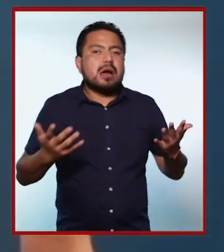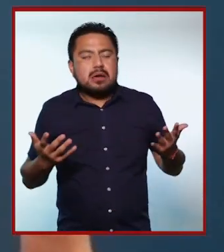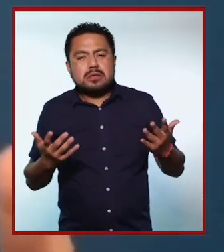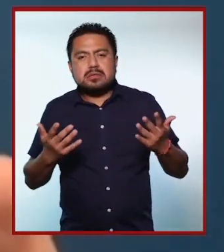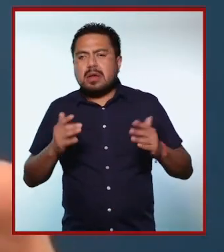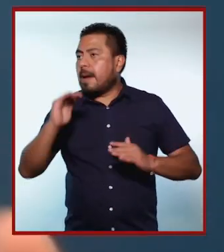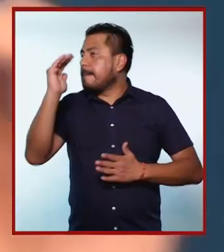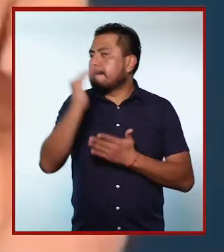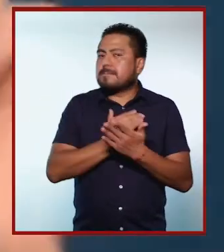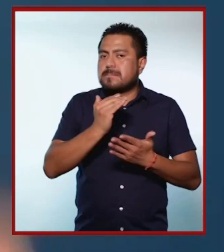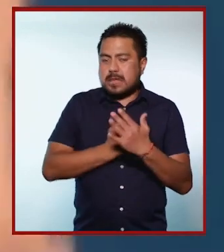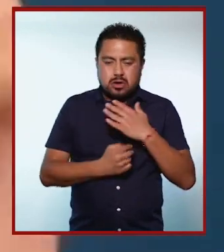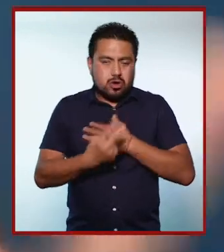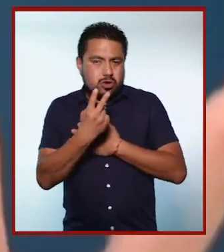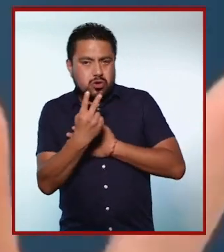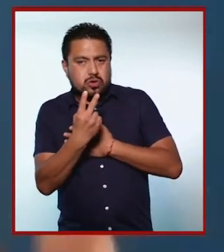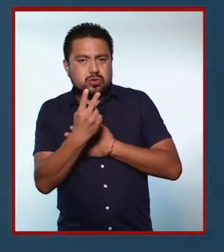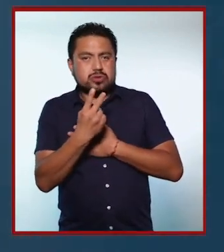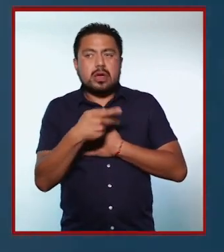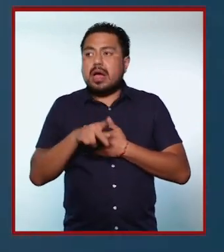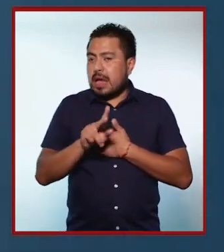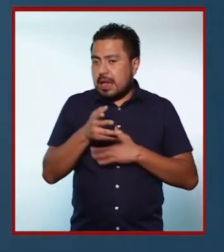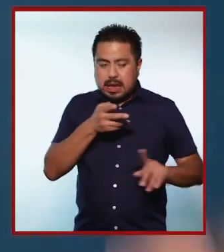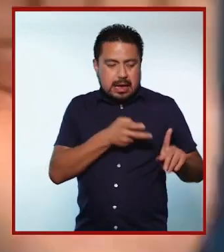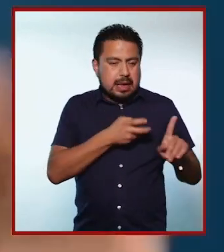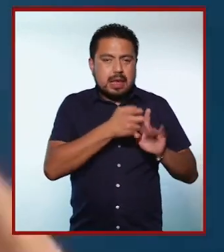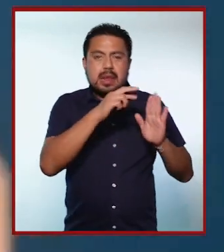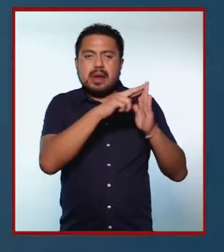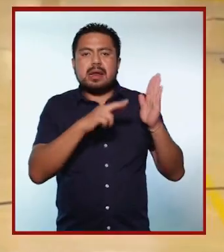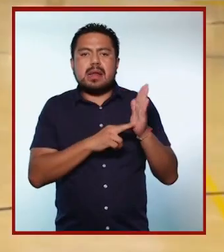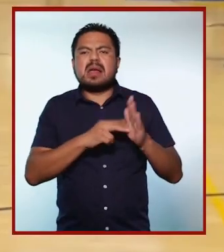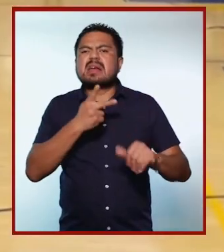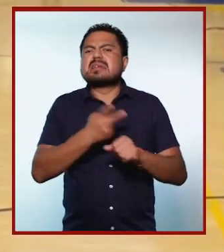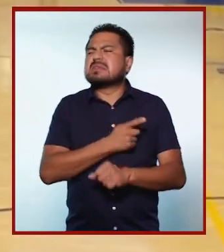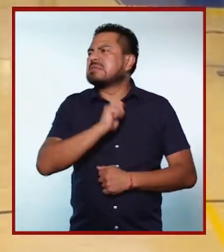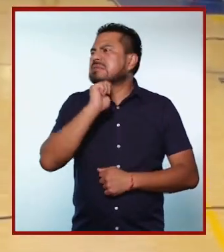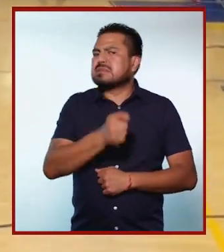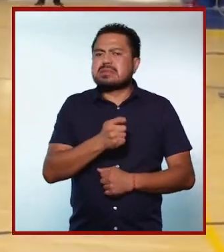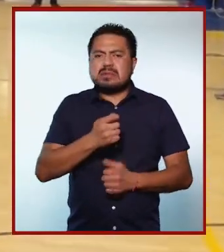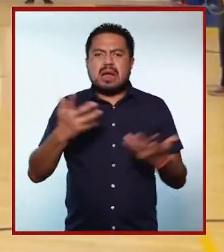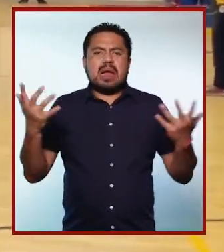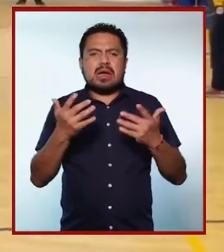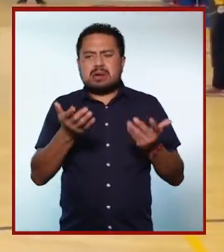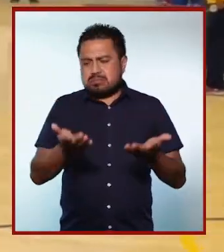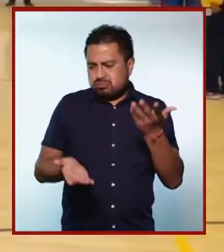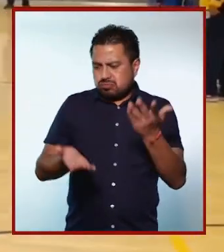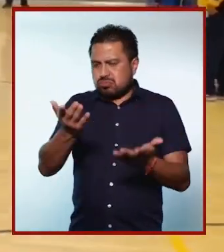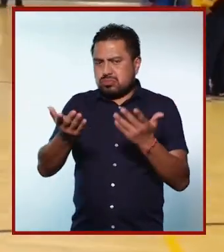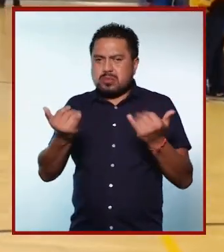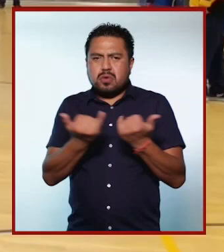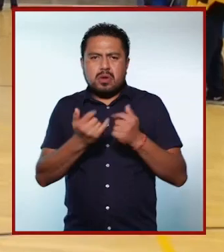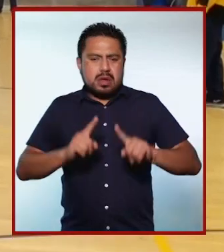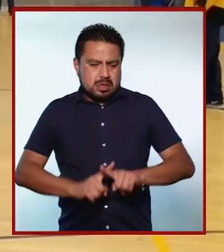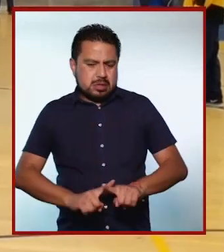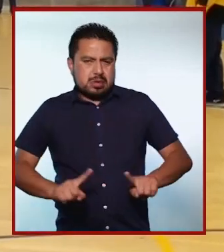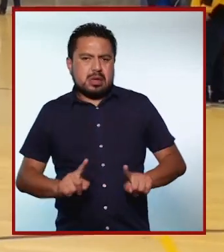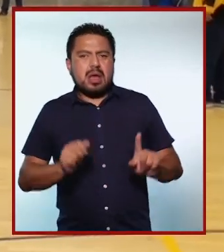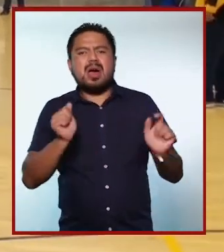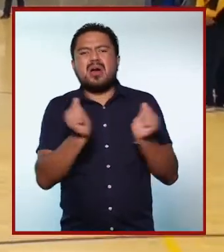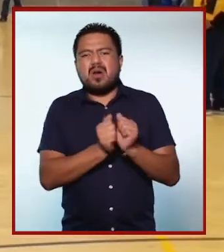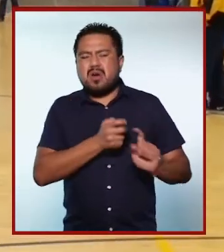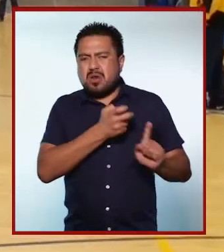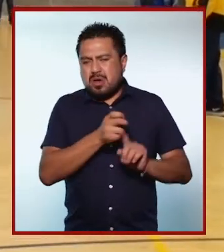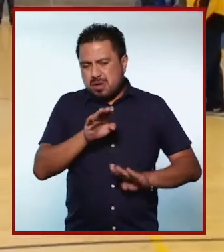máximo, perdón, como mínimo dos, y entonces ahí en el reglamento lo que pasa es que tratan de compensar un poco estas